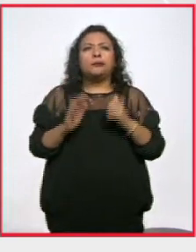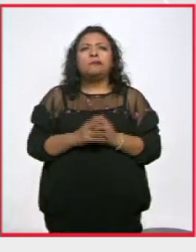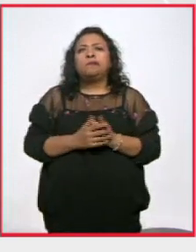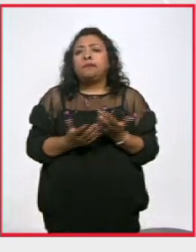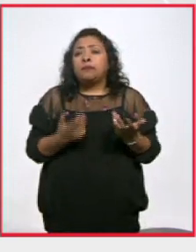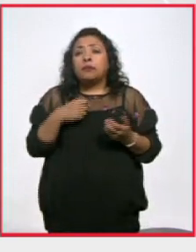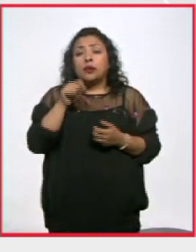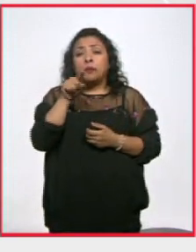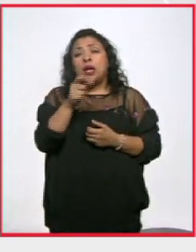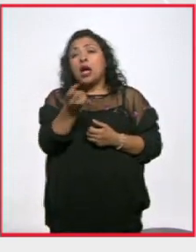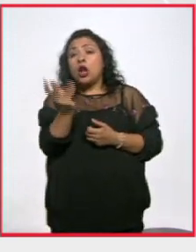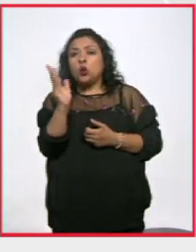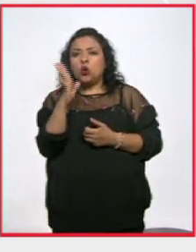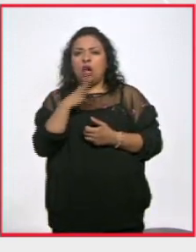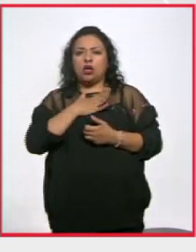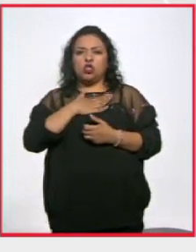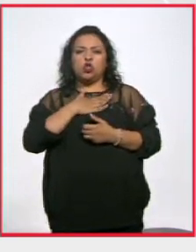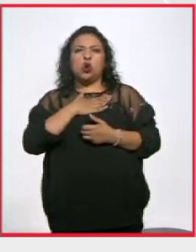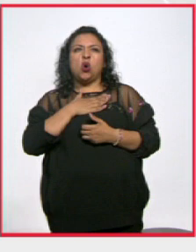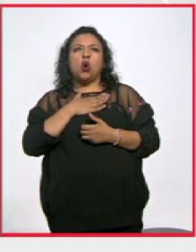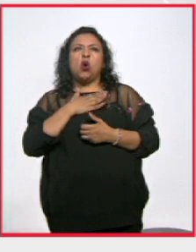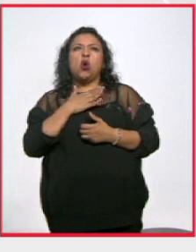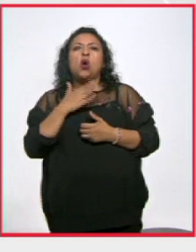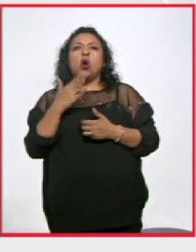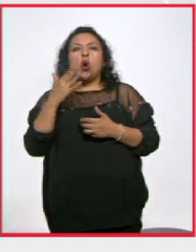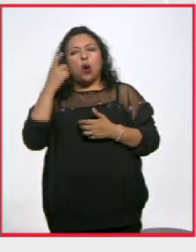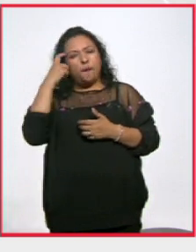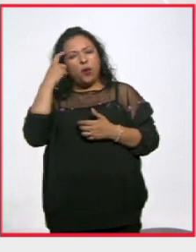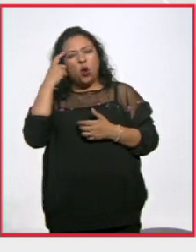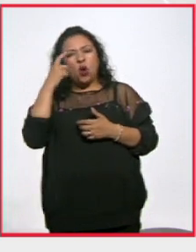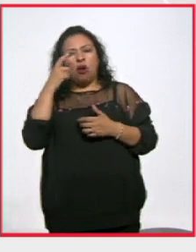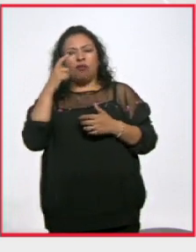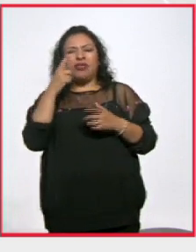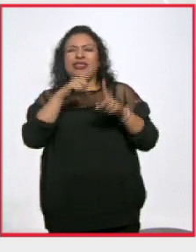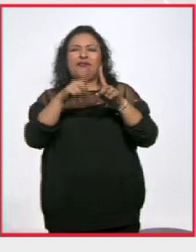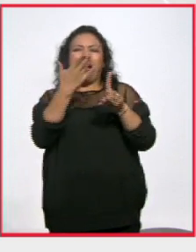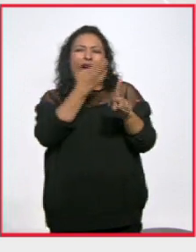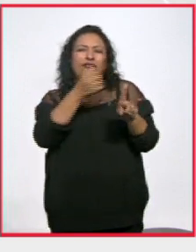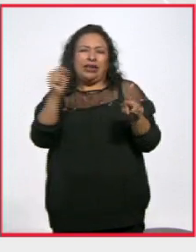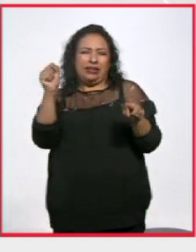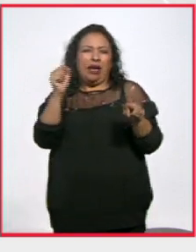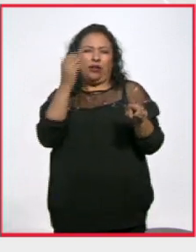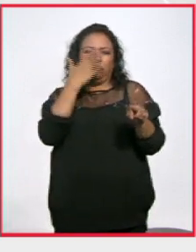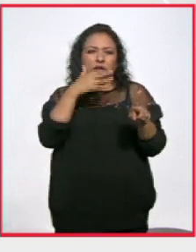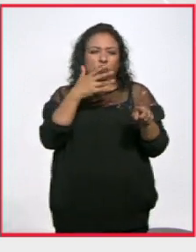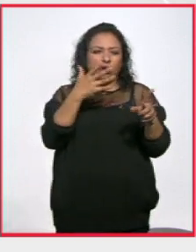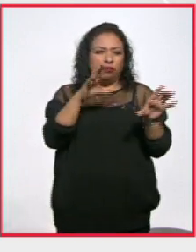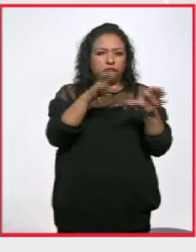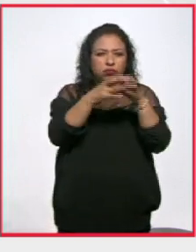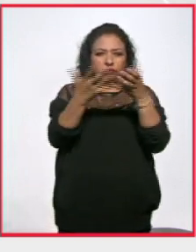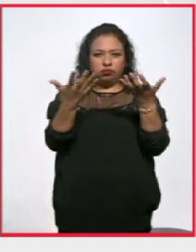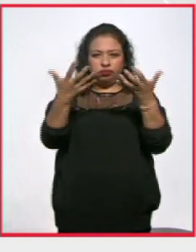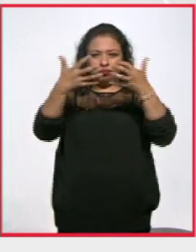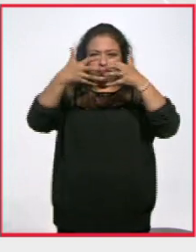unos tenían el fuerte del arte otros tenían el fuerte de la logística y como que se empezaron a volver esta maquinaria que